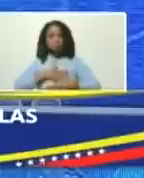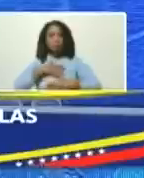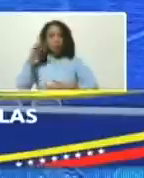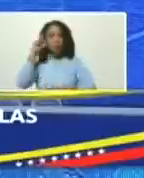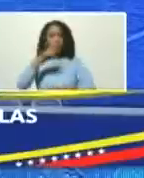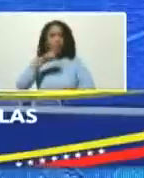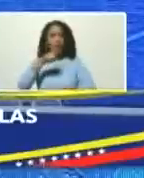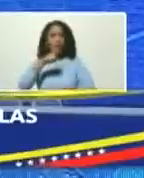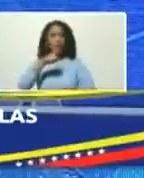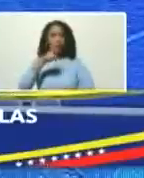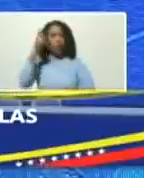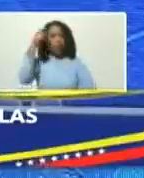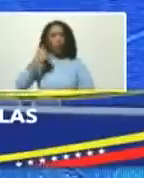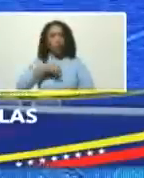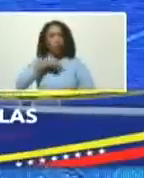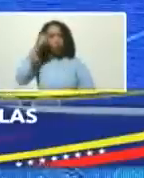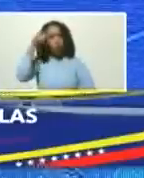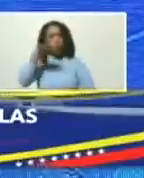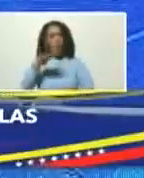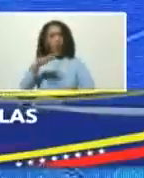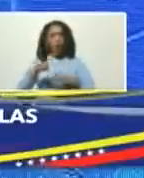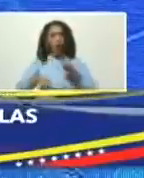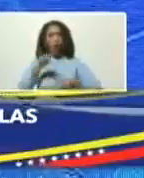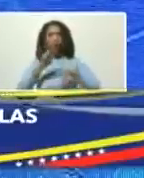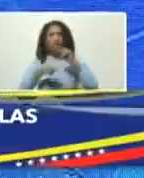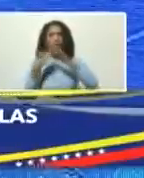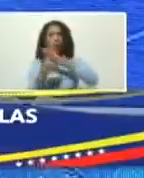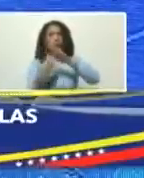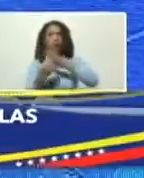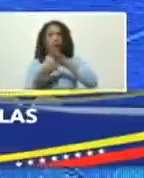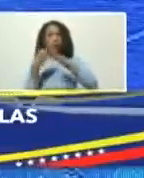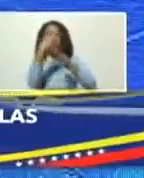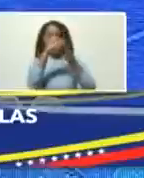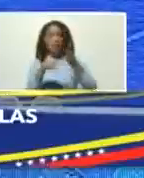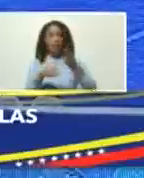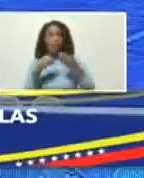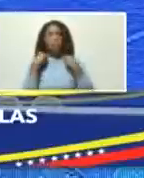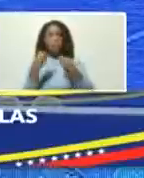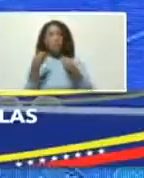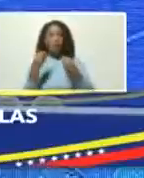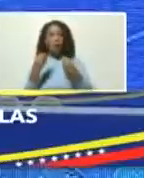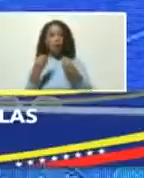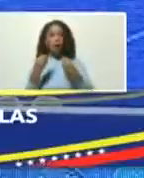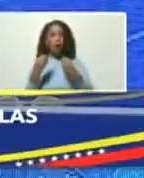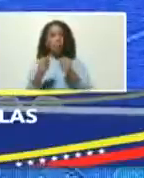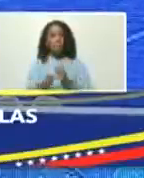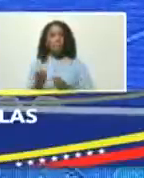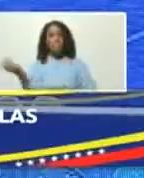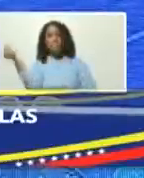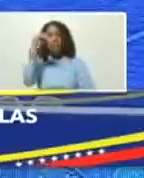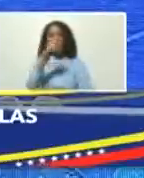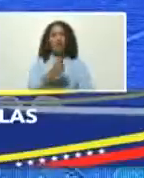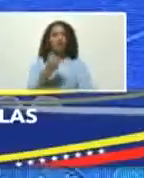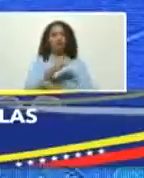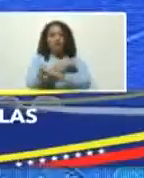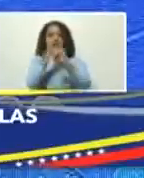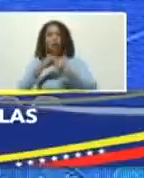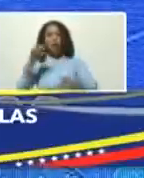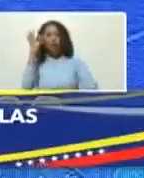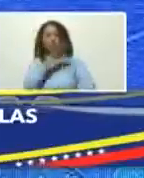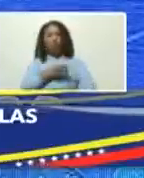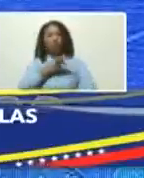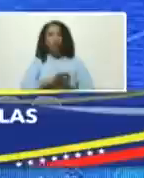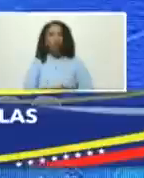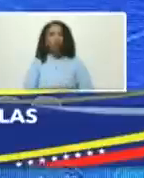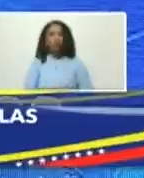necesidades de nuestro pueblo que construya las bases materiales para la máxima felicidad social